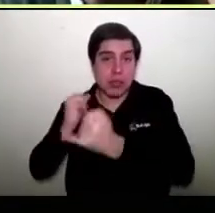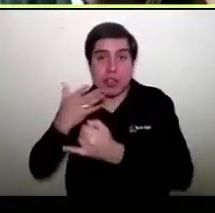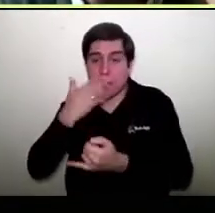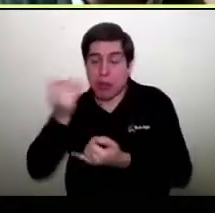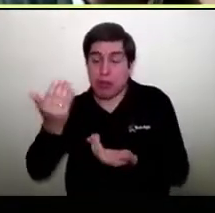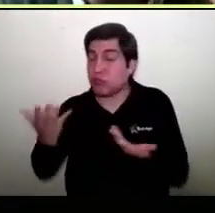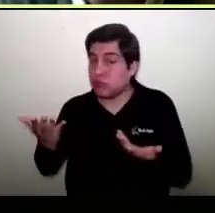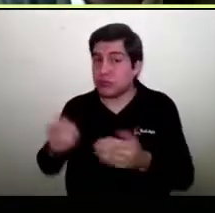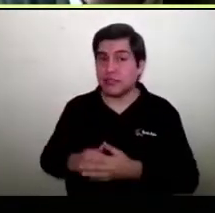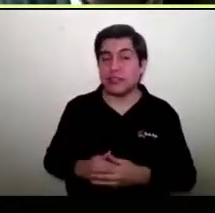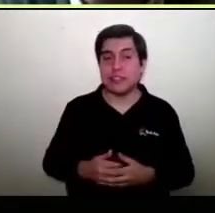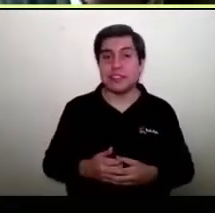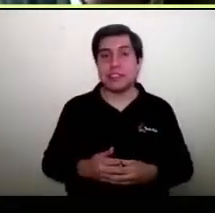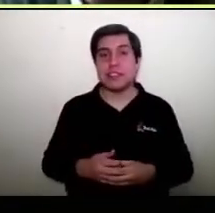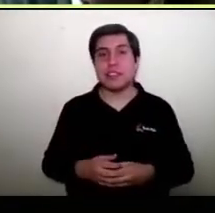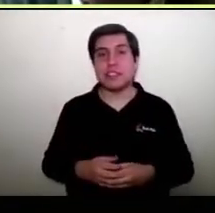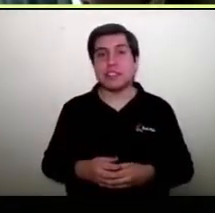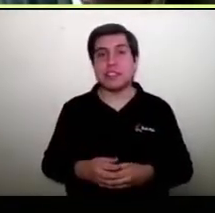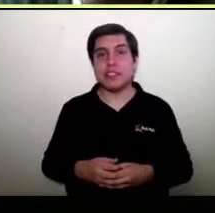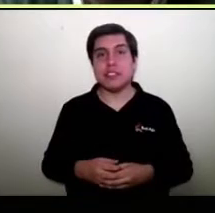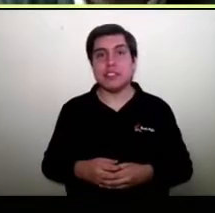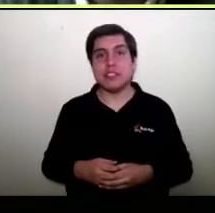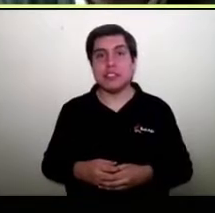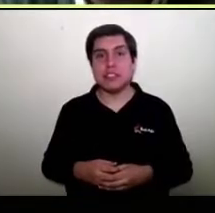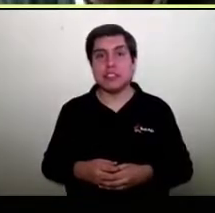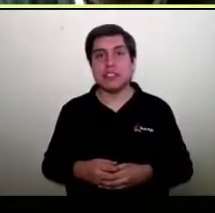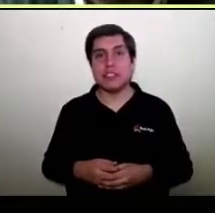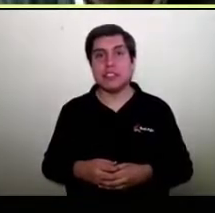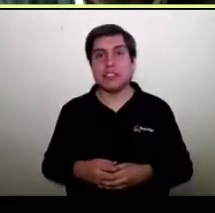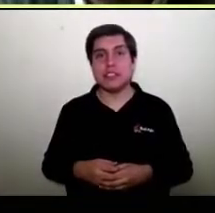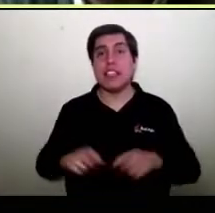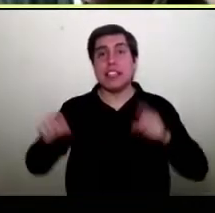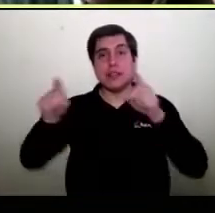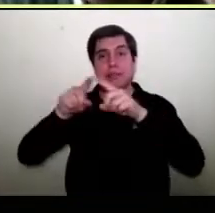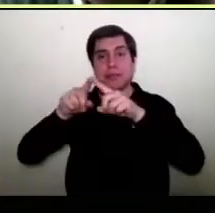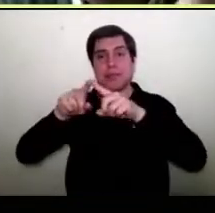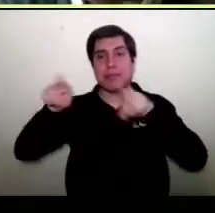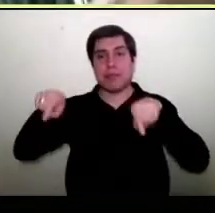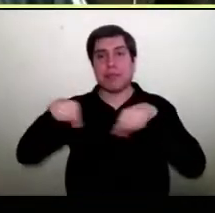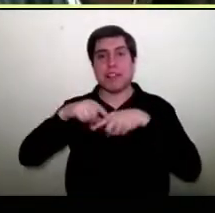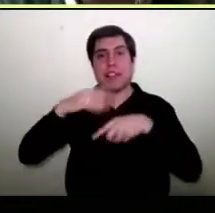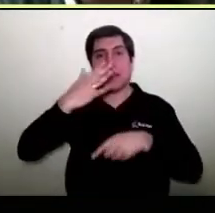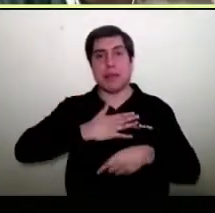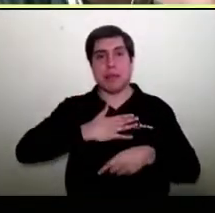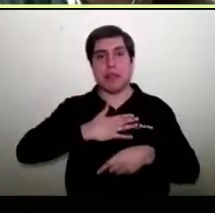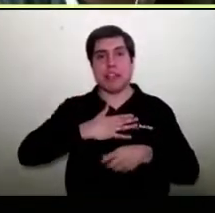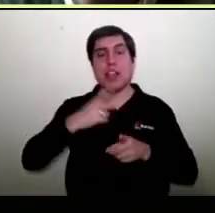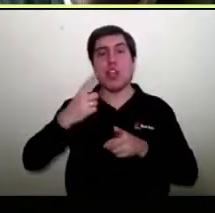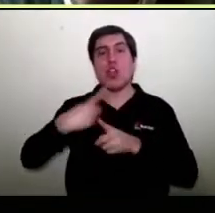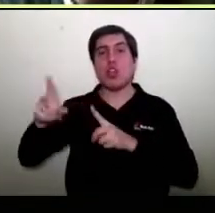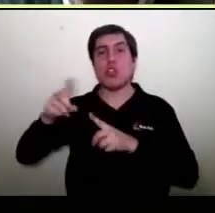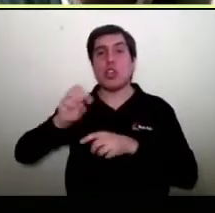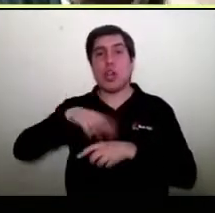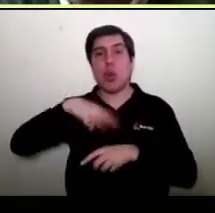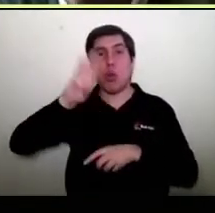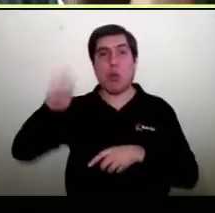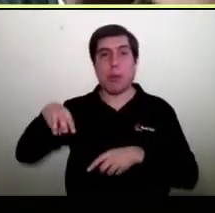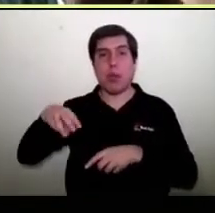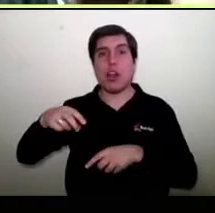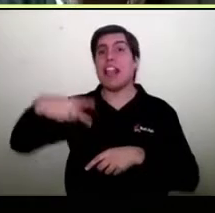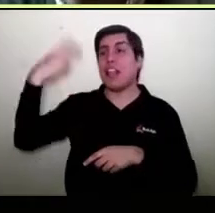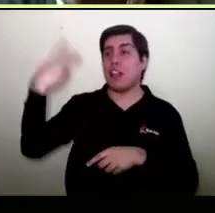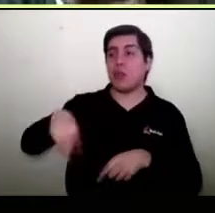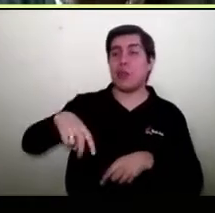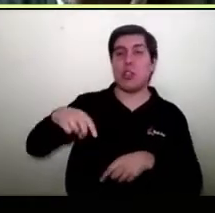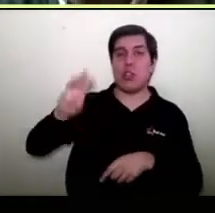es que una tienda es una tienda tuya. Un mall es que hay alguien que es dueño de ese mall y